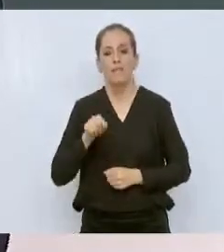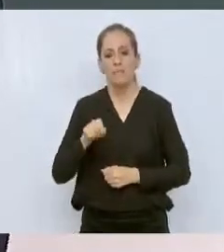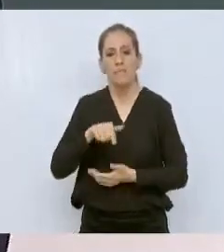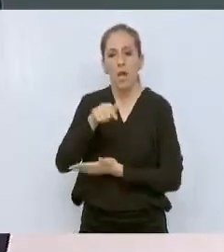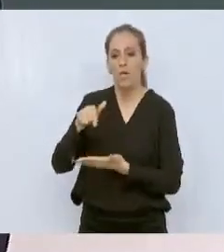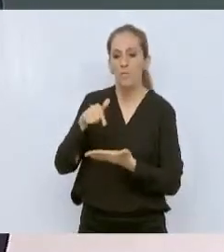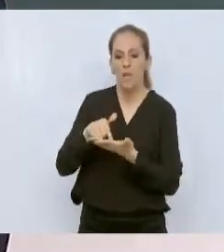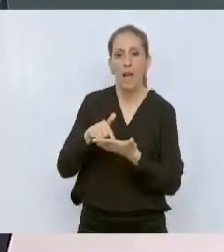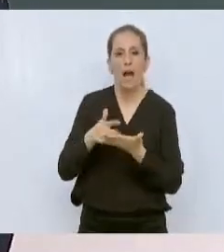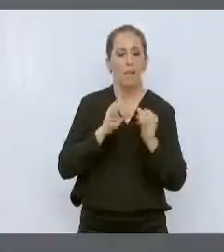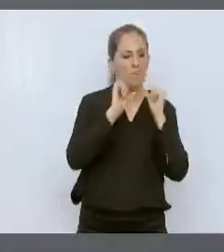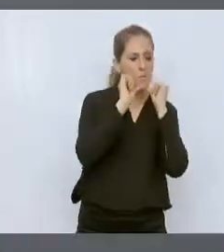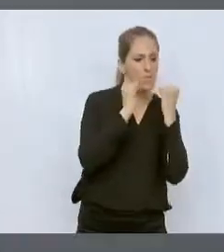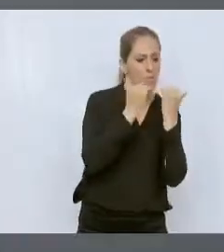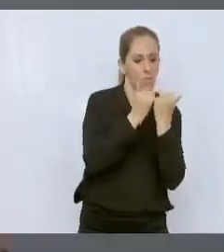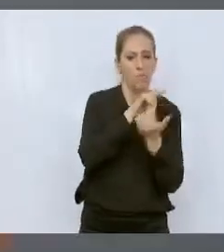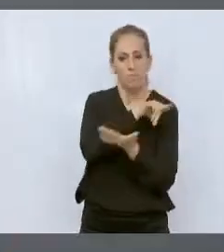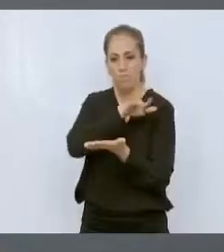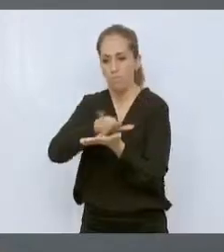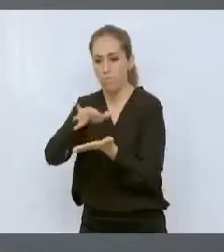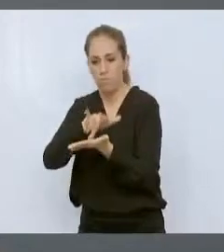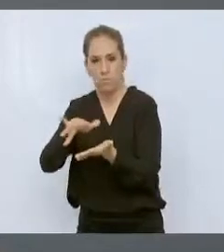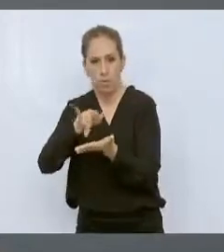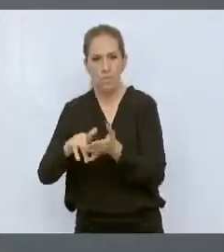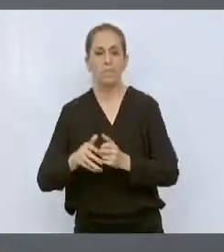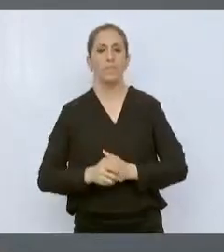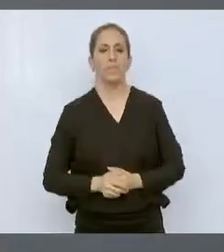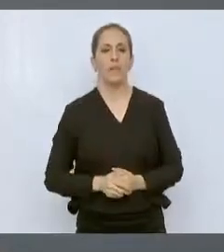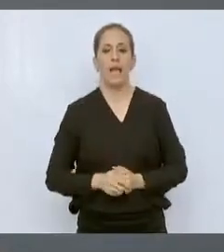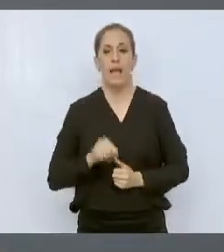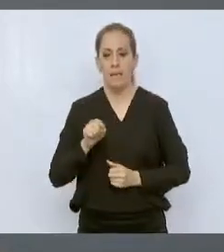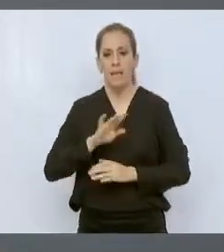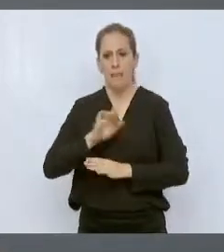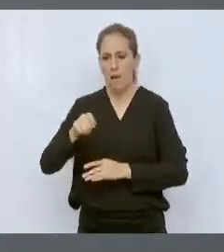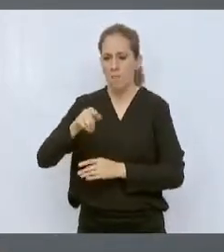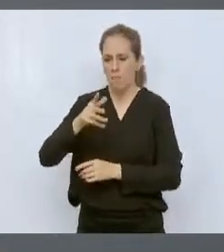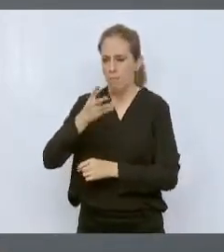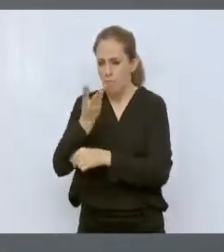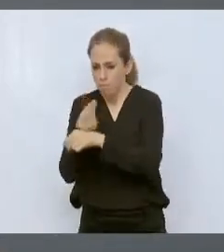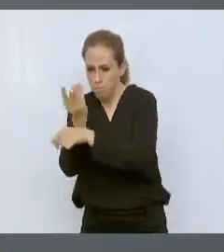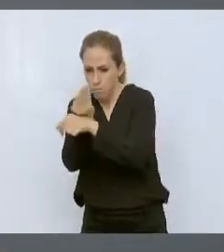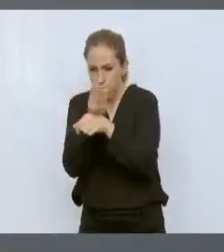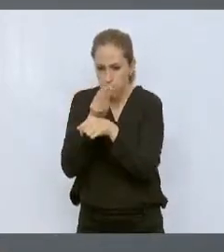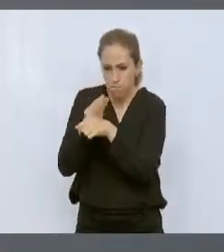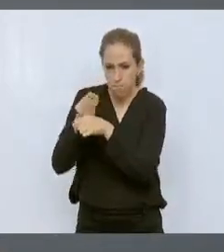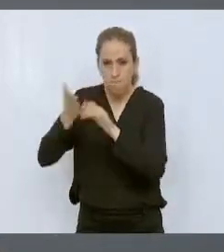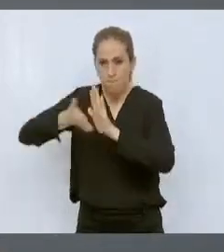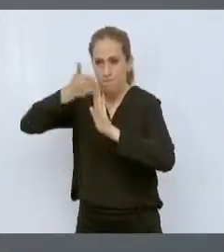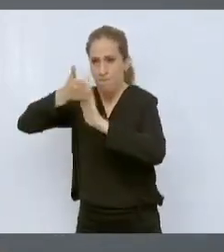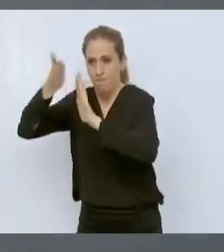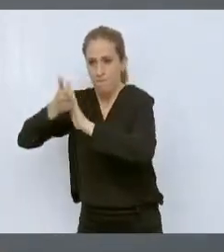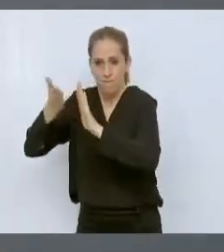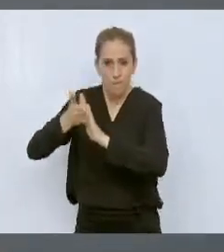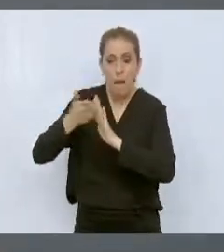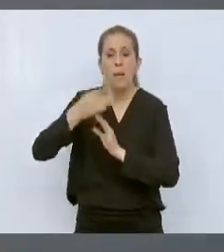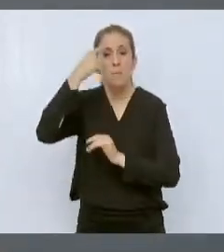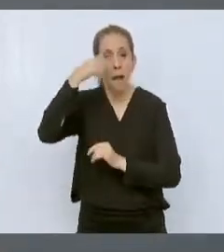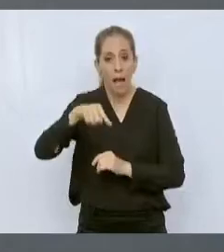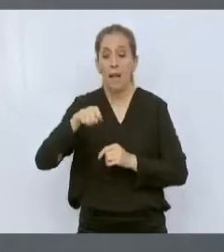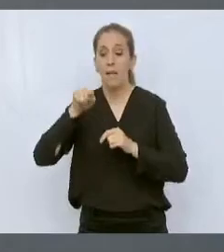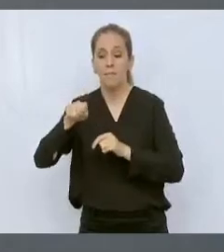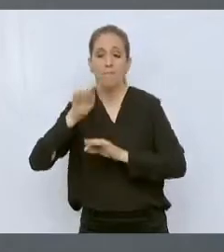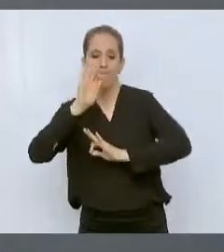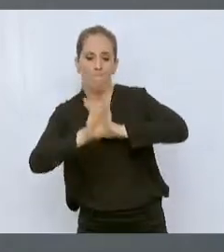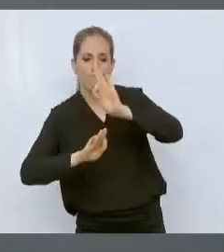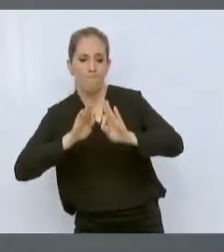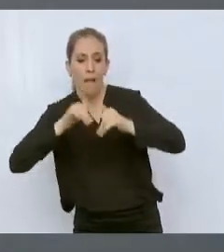no la dieron, lo remodelamos completo. Y ahí se van a atender todos los jóvenes que tienen problemas de discapacidad